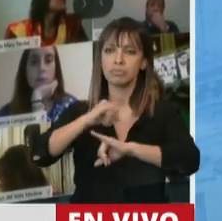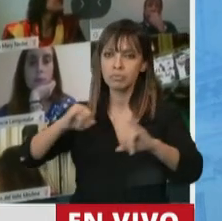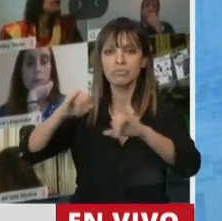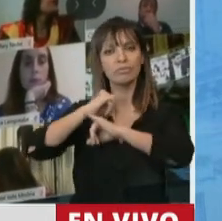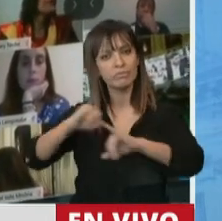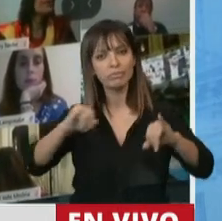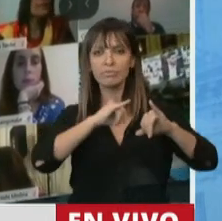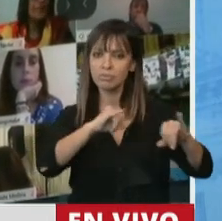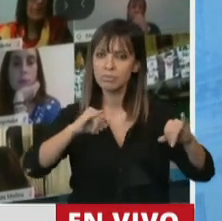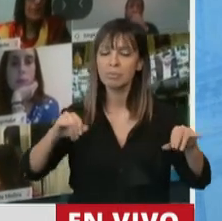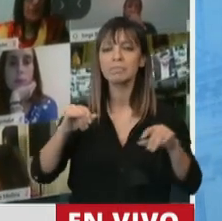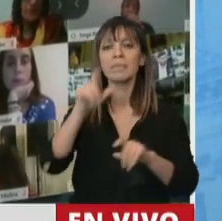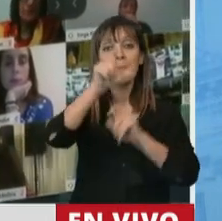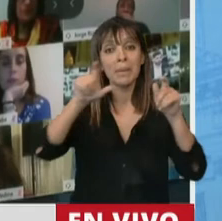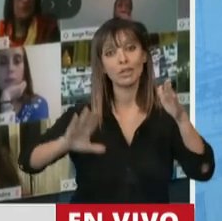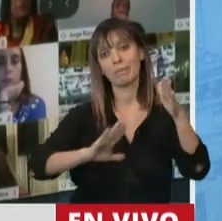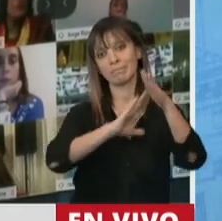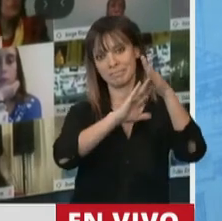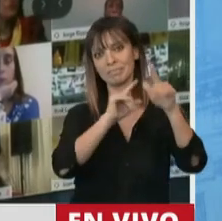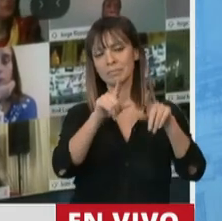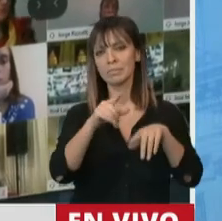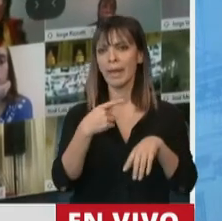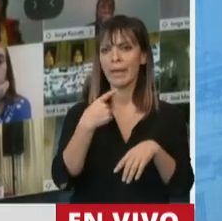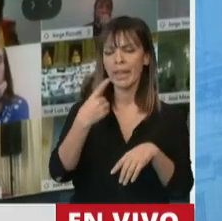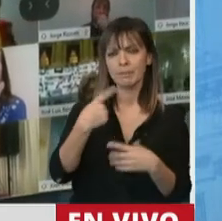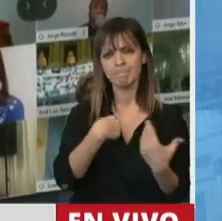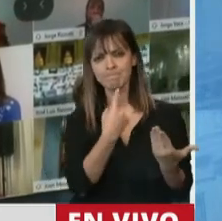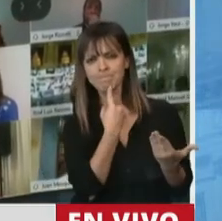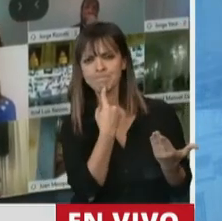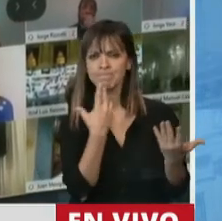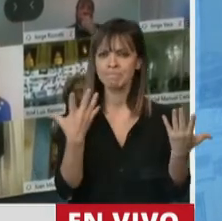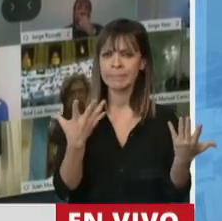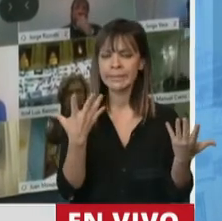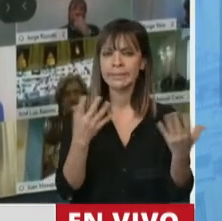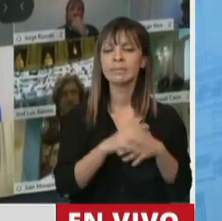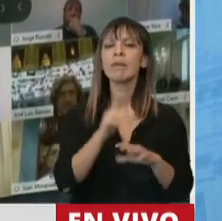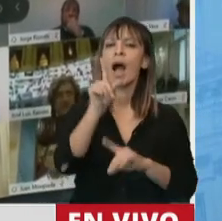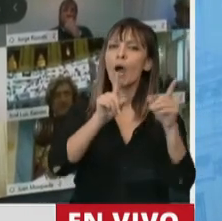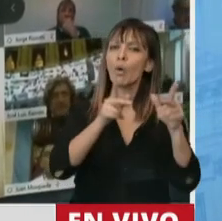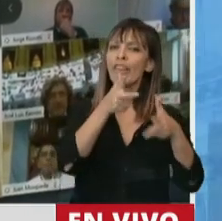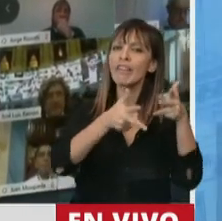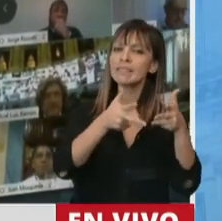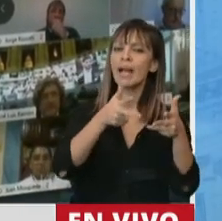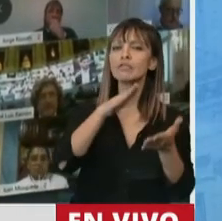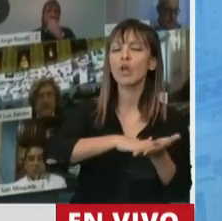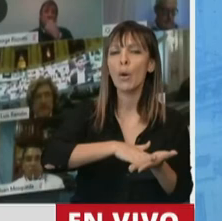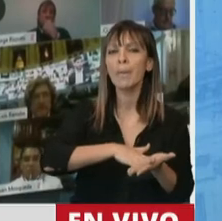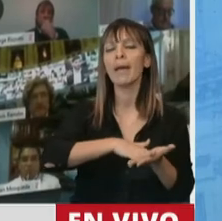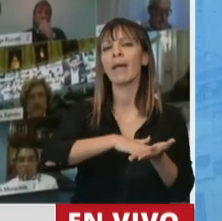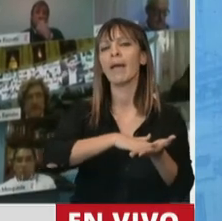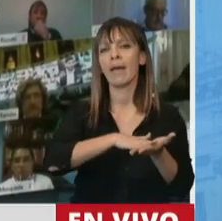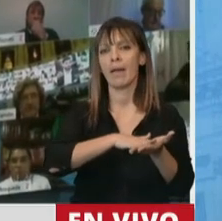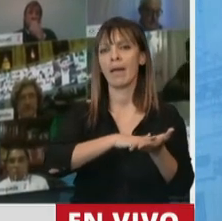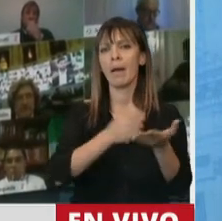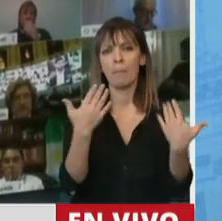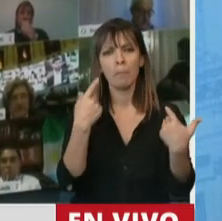tuvimos, dirigentes sindicales dejaron muchas inquietudes. Hablaban de la posibilidad de regular